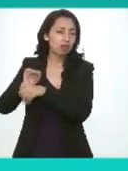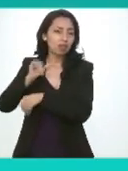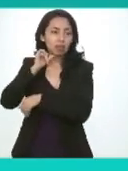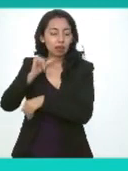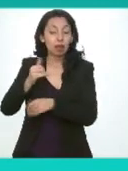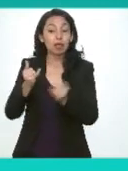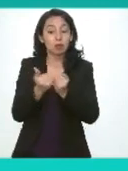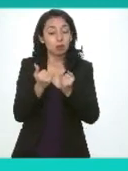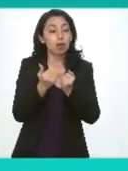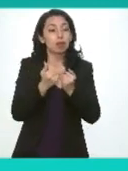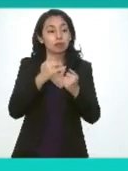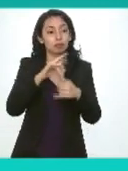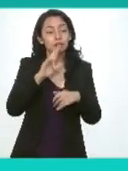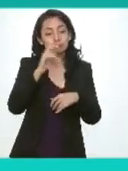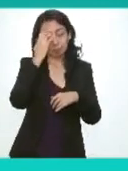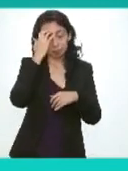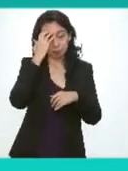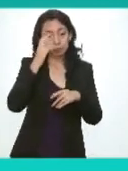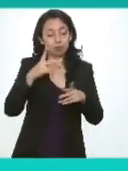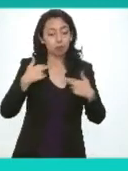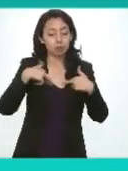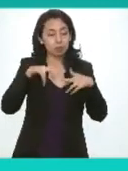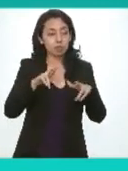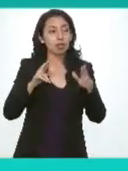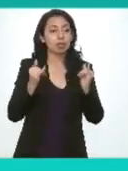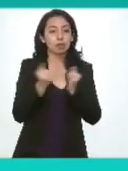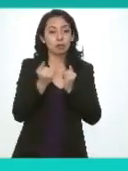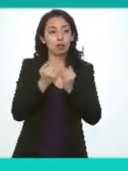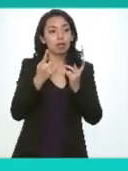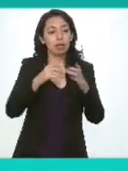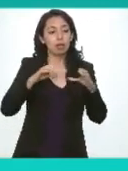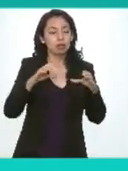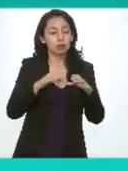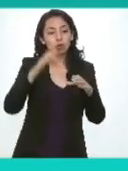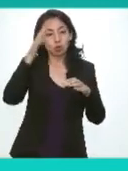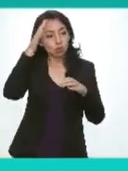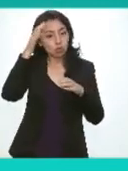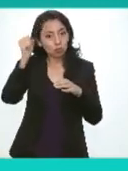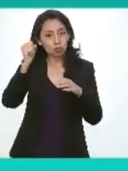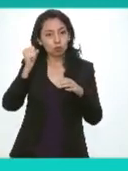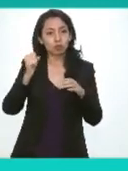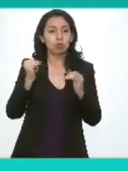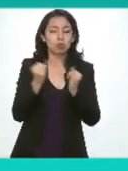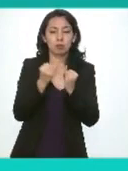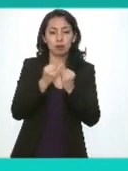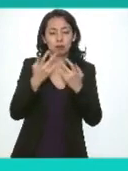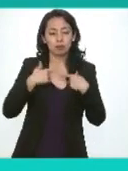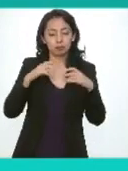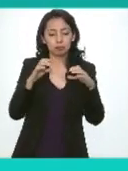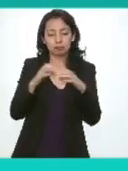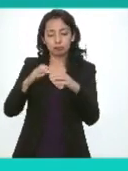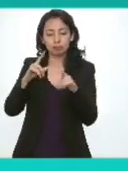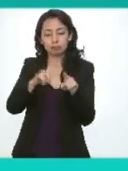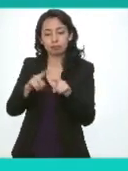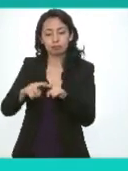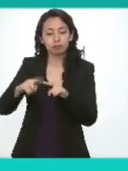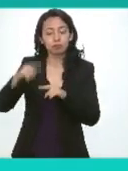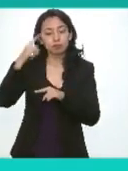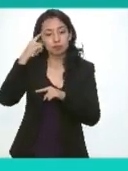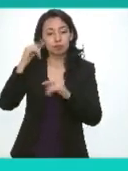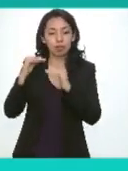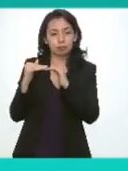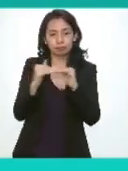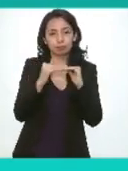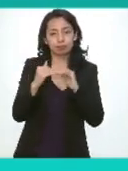busca reconocer representar y restribuir a una serie de conceptos y a estos colectivos para alcanzarse esta